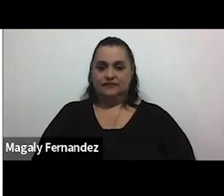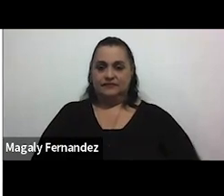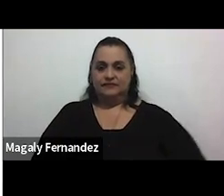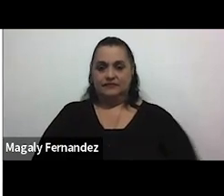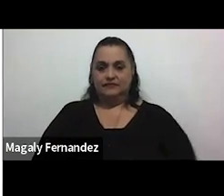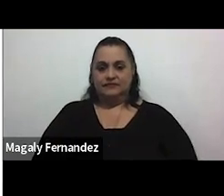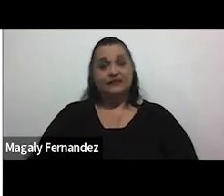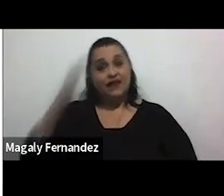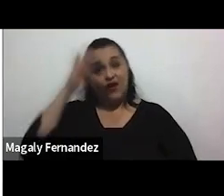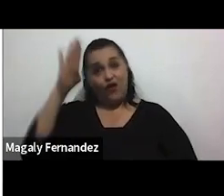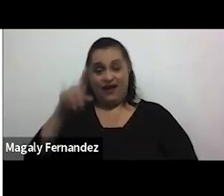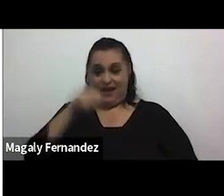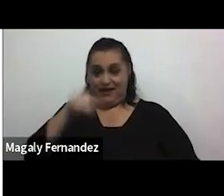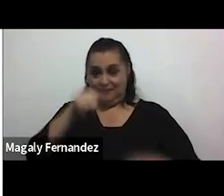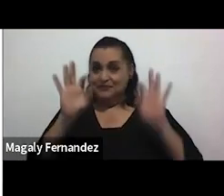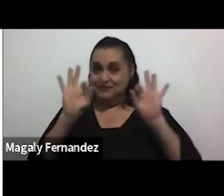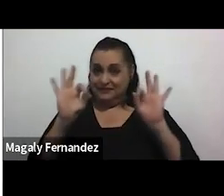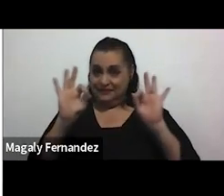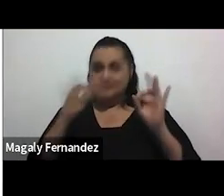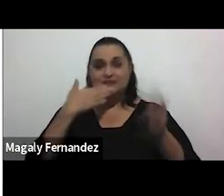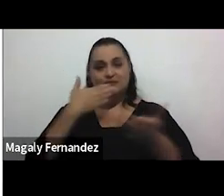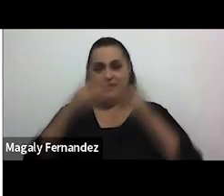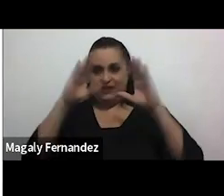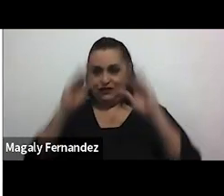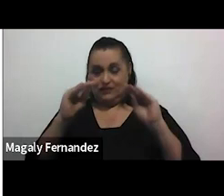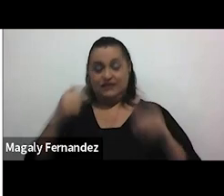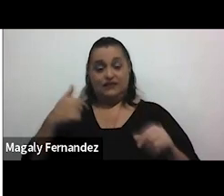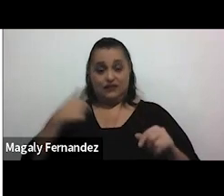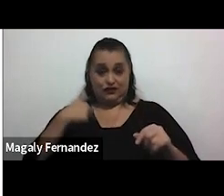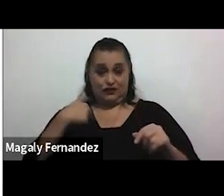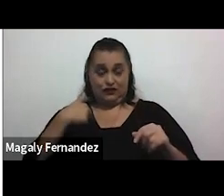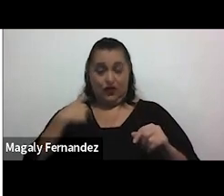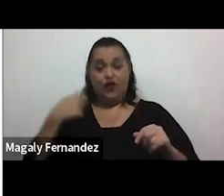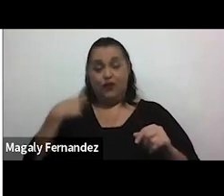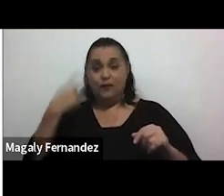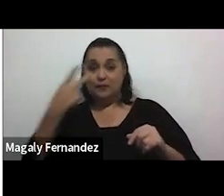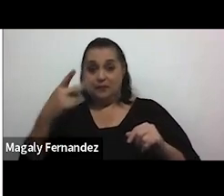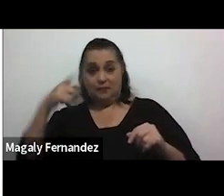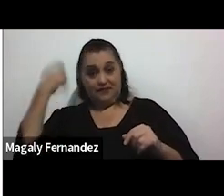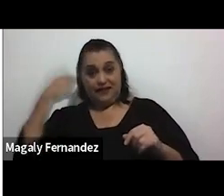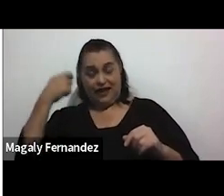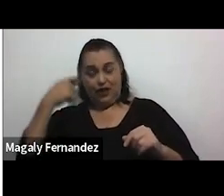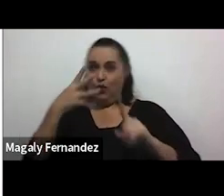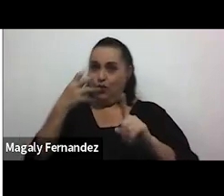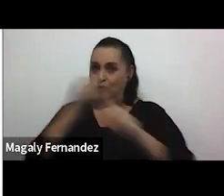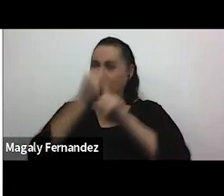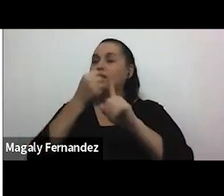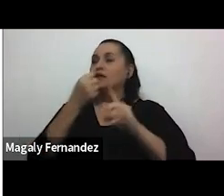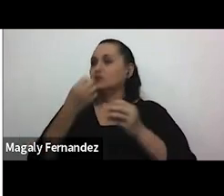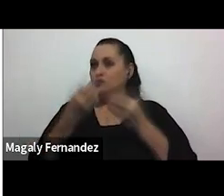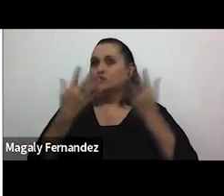Hola ¿qué tal? Buenas noches bueno en mi caso al ver el video realmente me impactó muchísimo